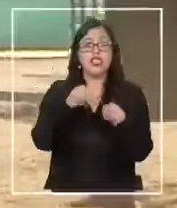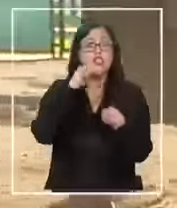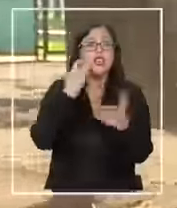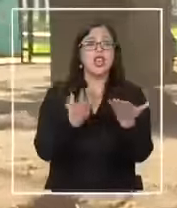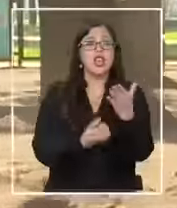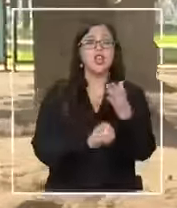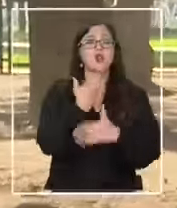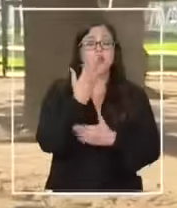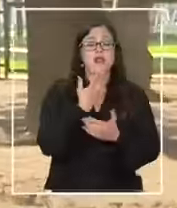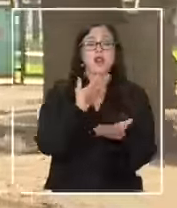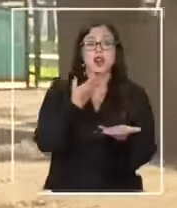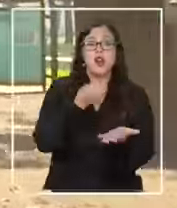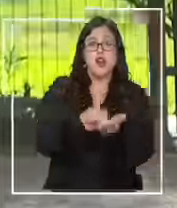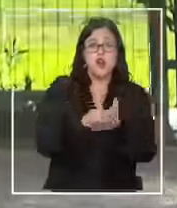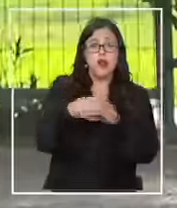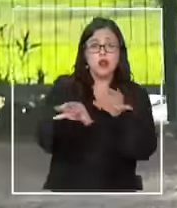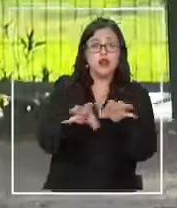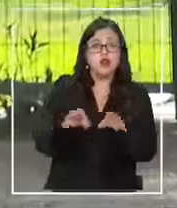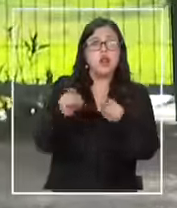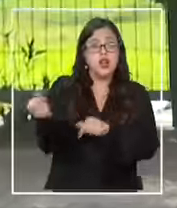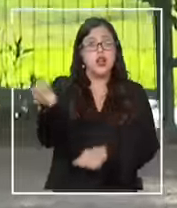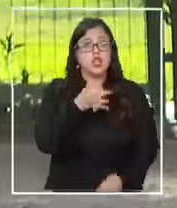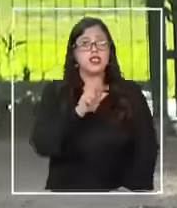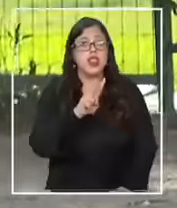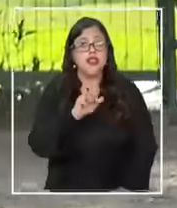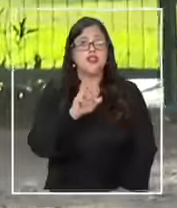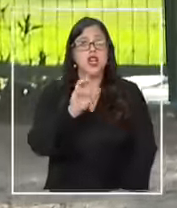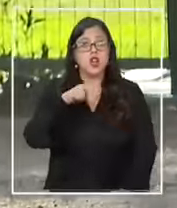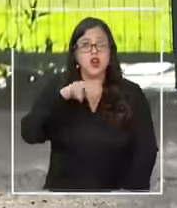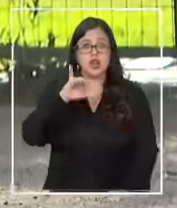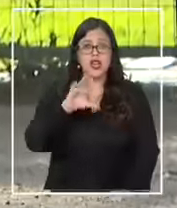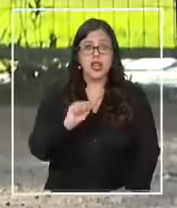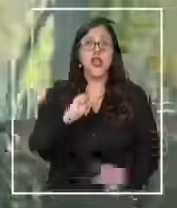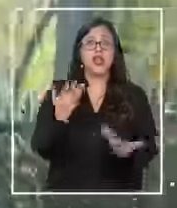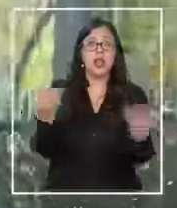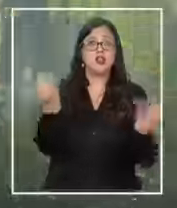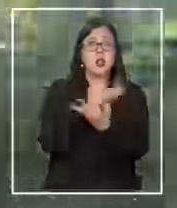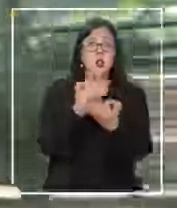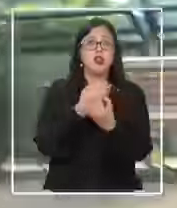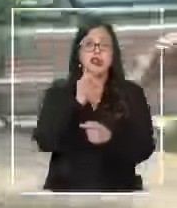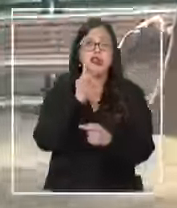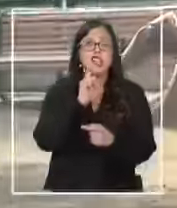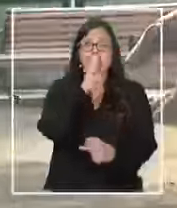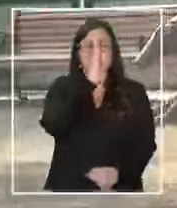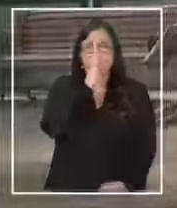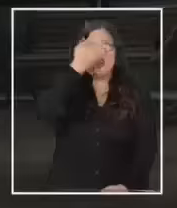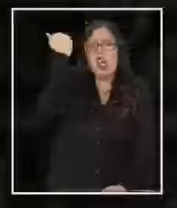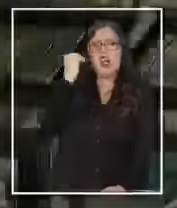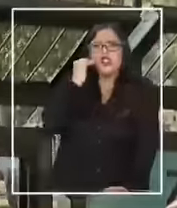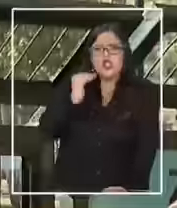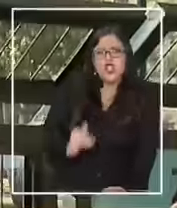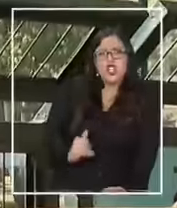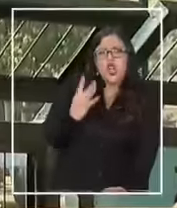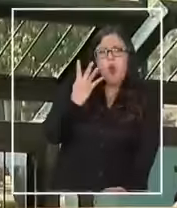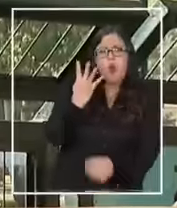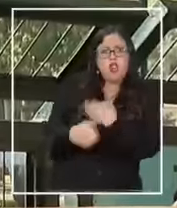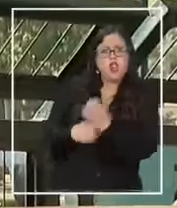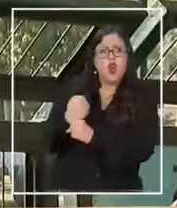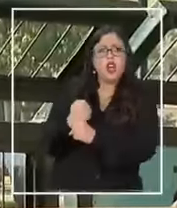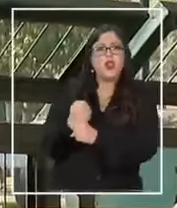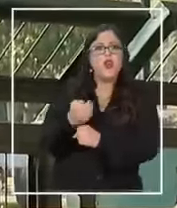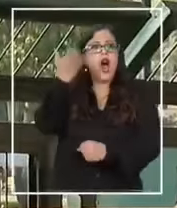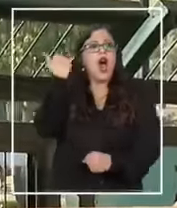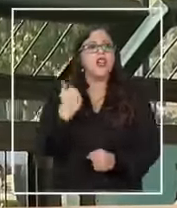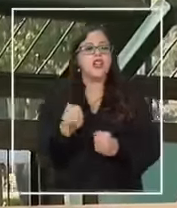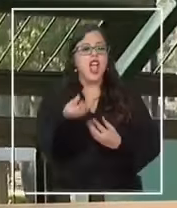adquirir nuevos productos así lo asegura Verónica que nos cuenta ha tenido perro desde que tiene 4 años antes uno le da comida a